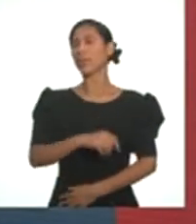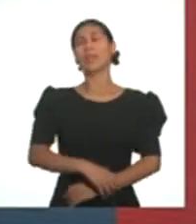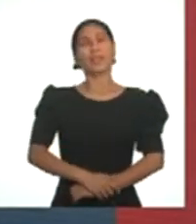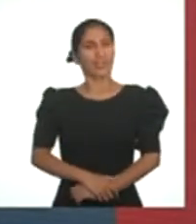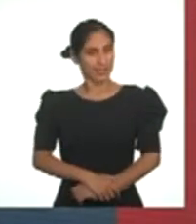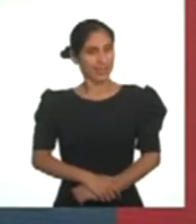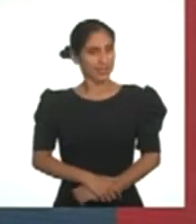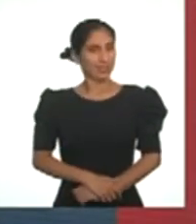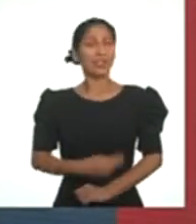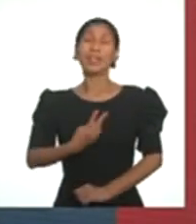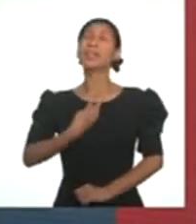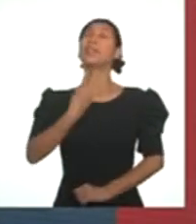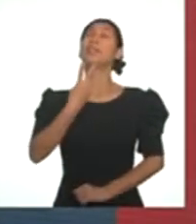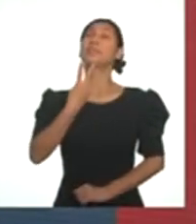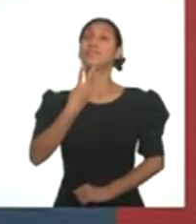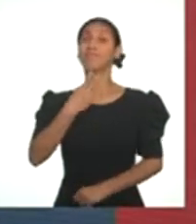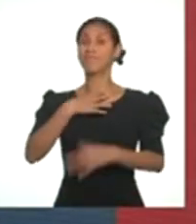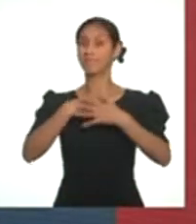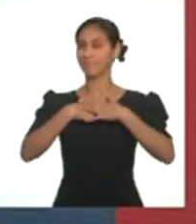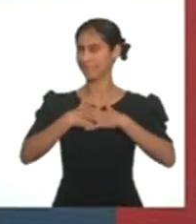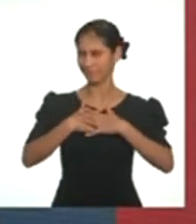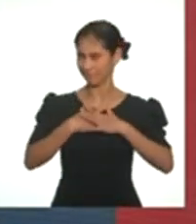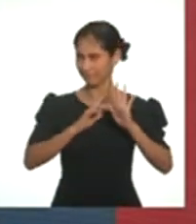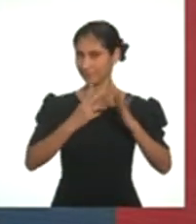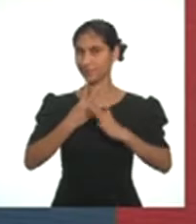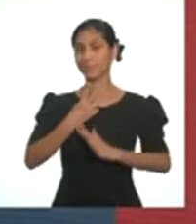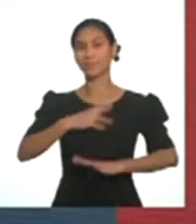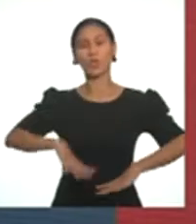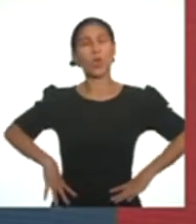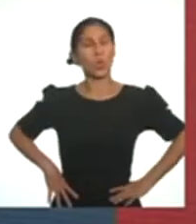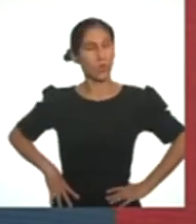Ok, voy a respirar y no estresarme.